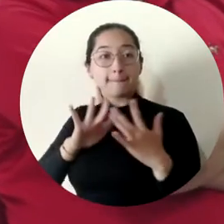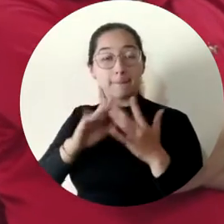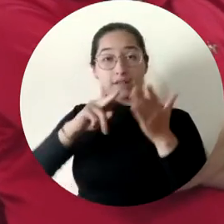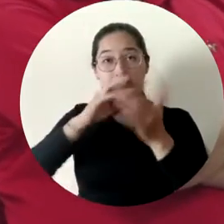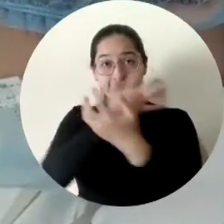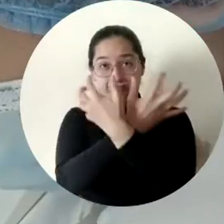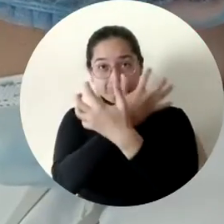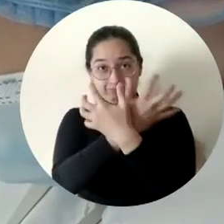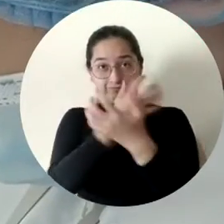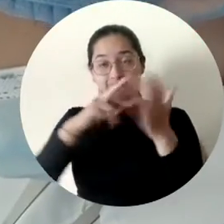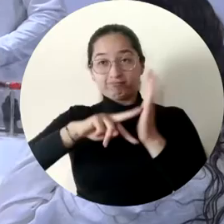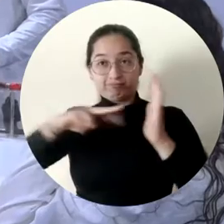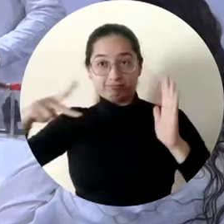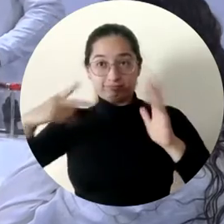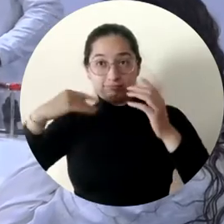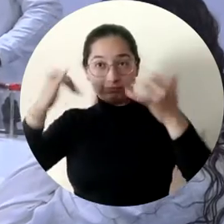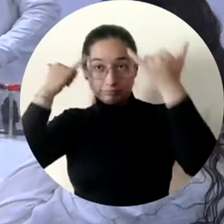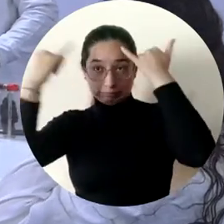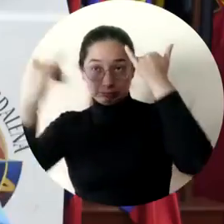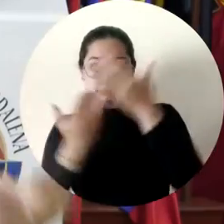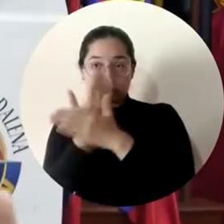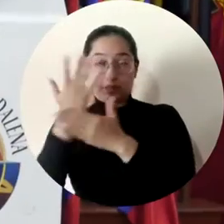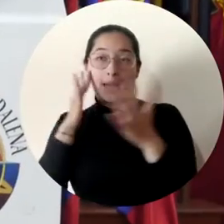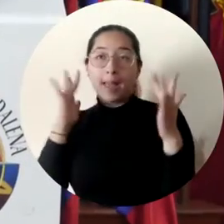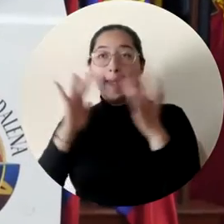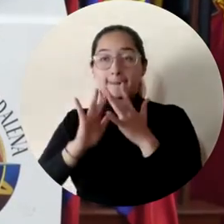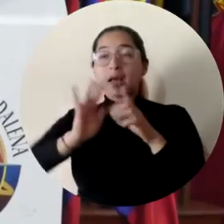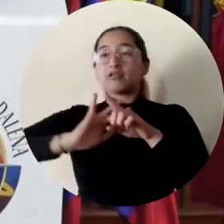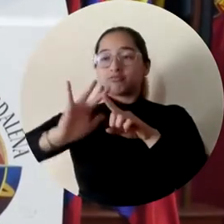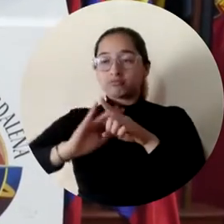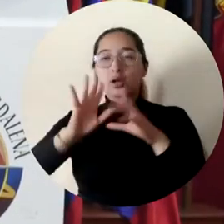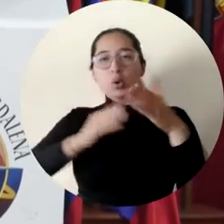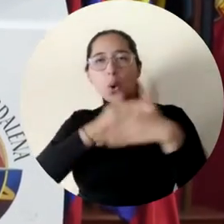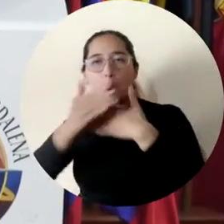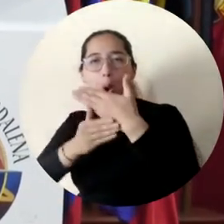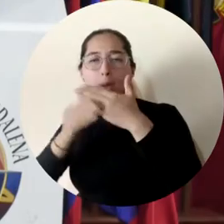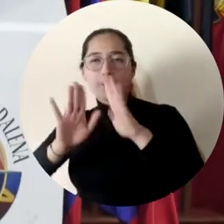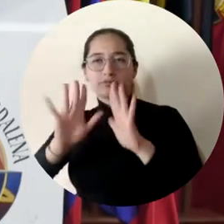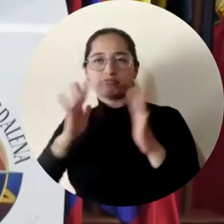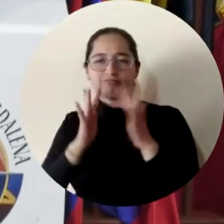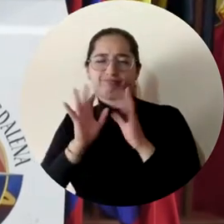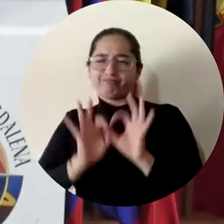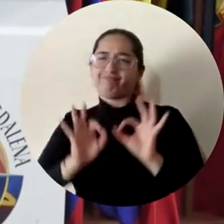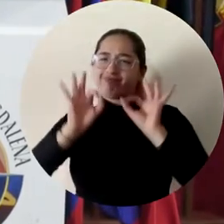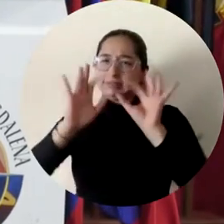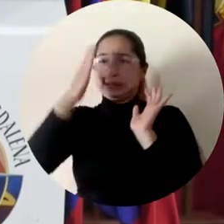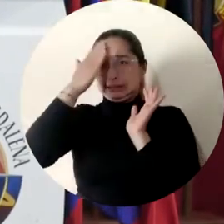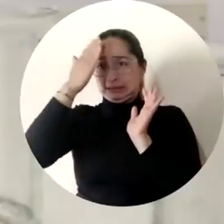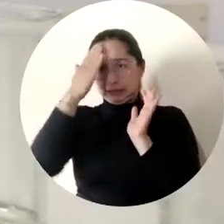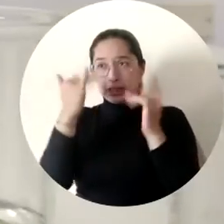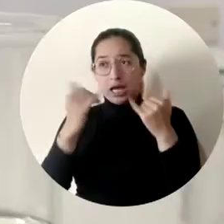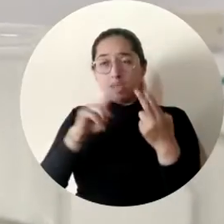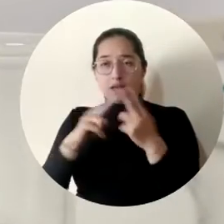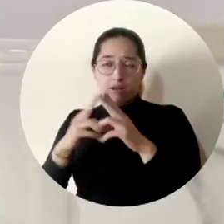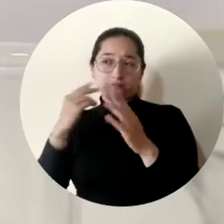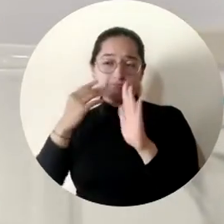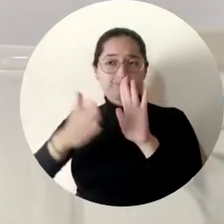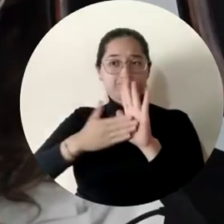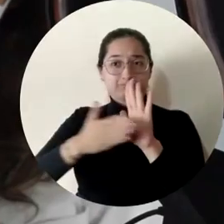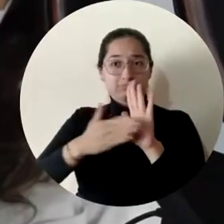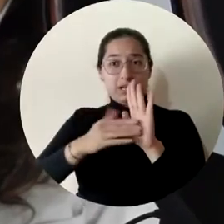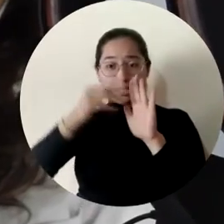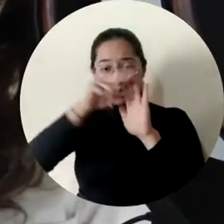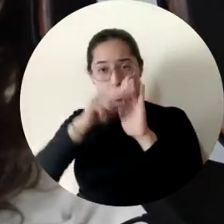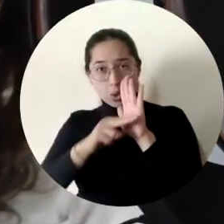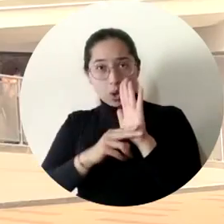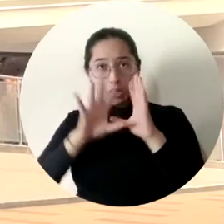pertinente a la ciencia, a la tecnología y a la innovación con base en esas tendencias y aspectos relacionados a la vanguardia que de alguna u otra forma